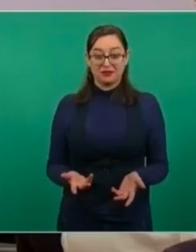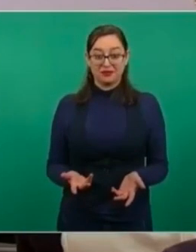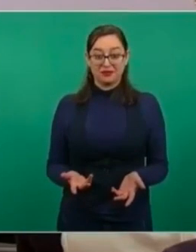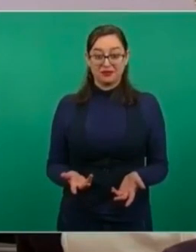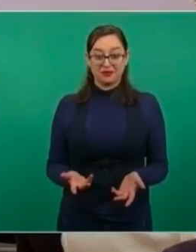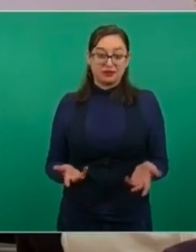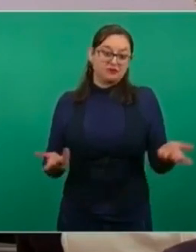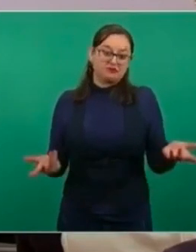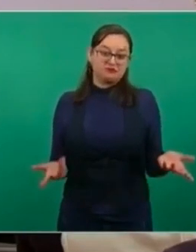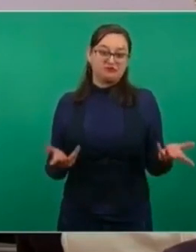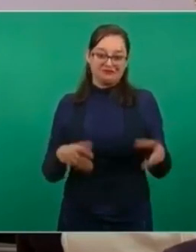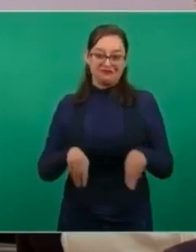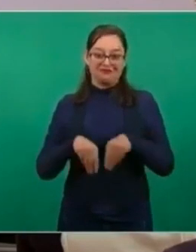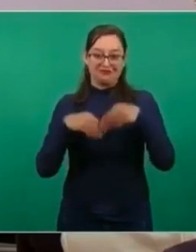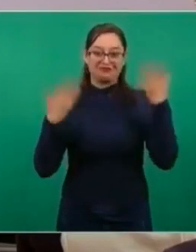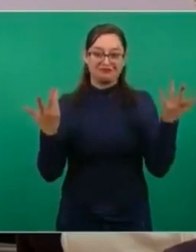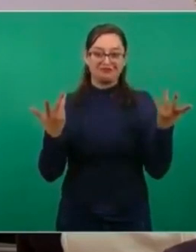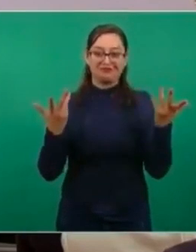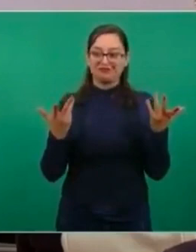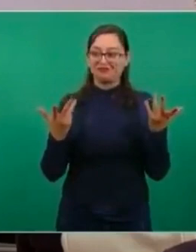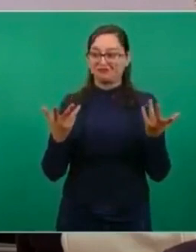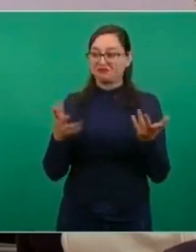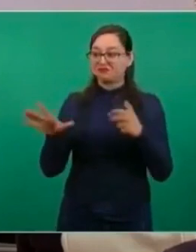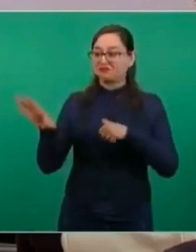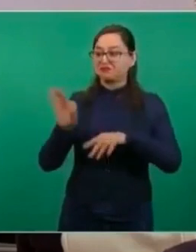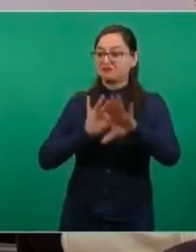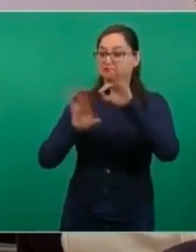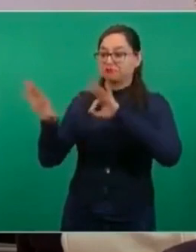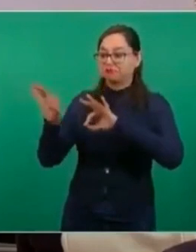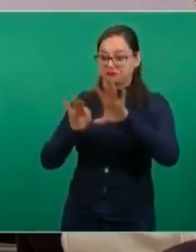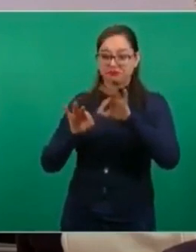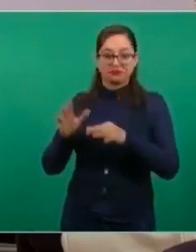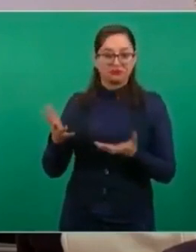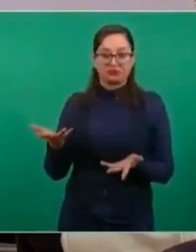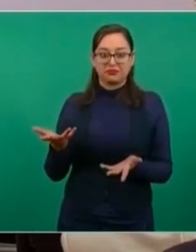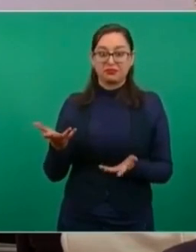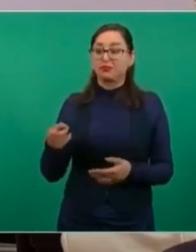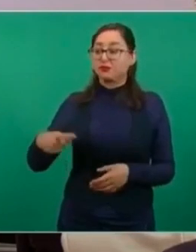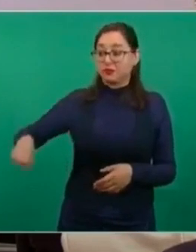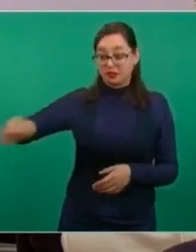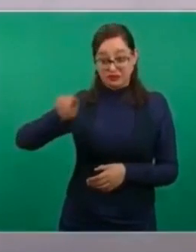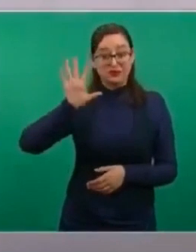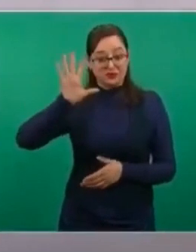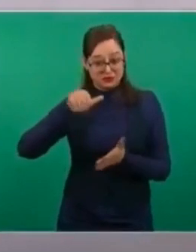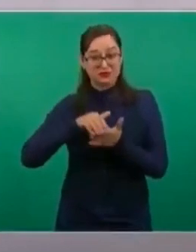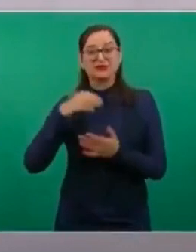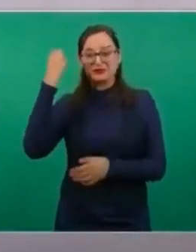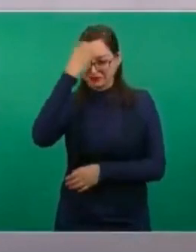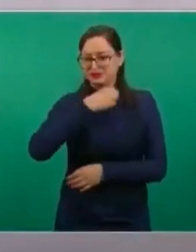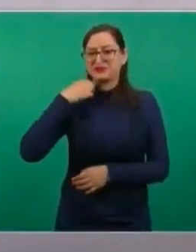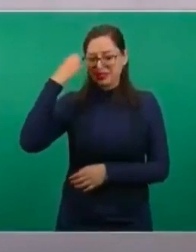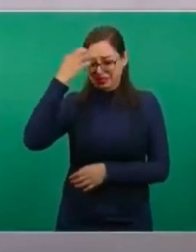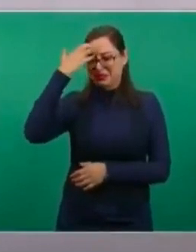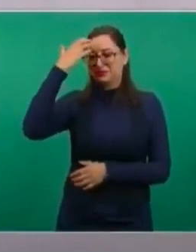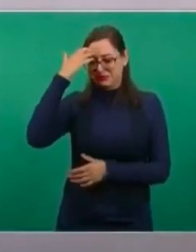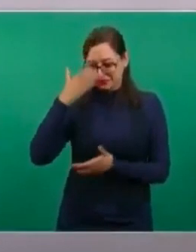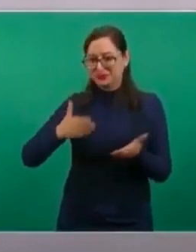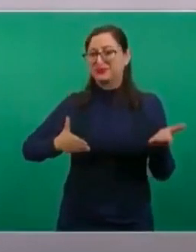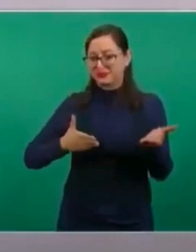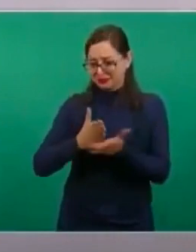Y claro, la mayoría de esos 5 mil pasaba el examen. Nada más que de